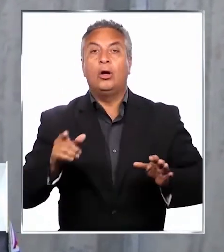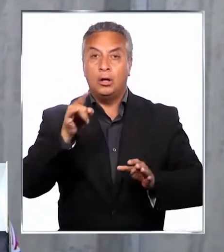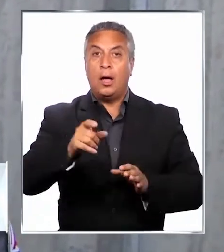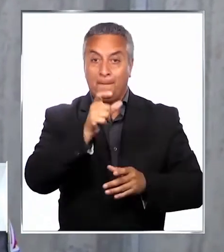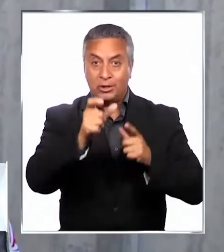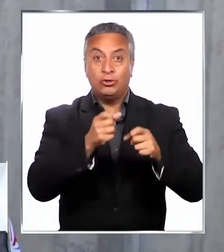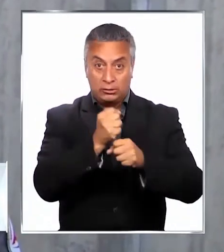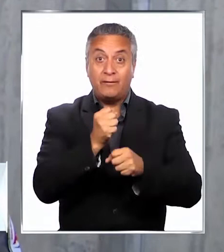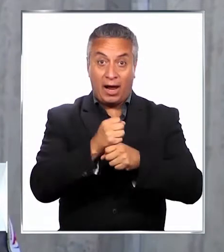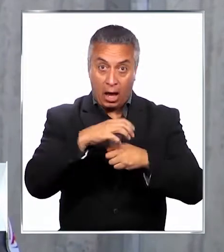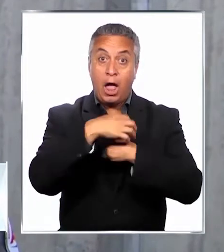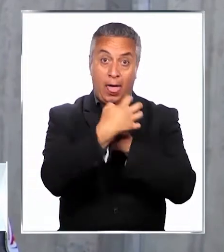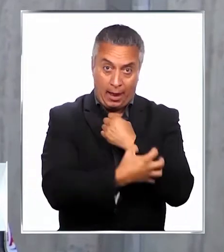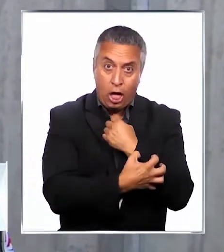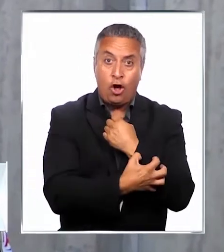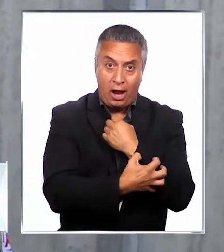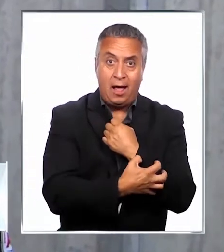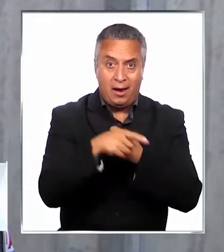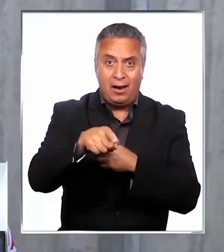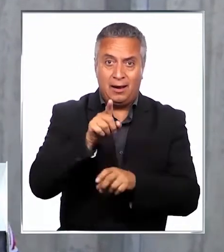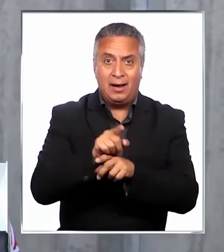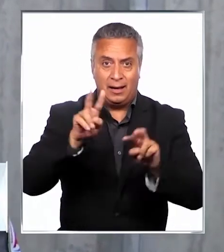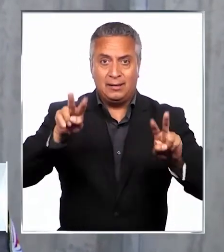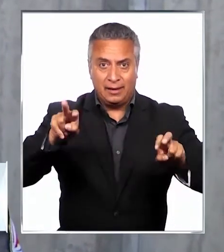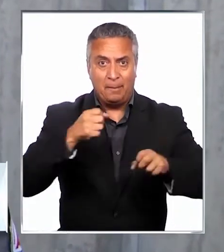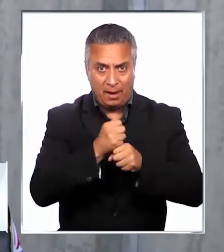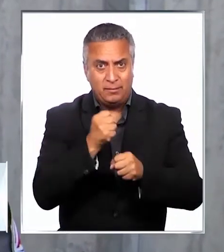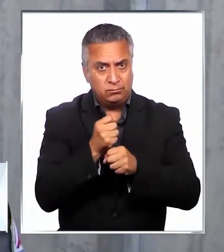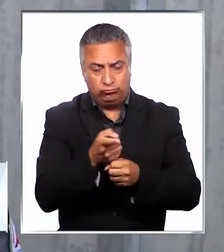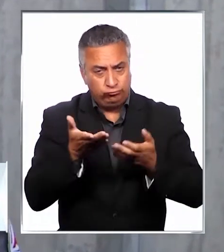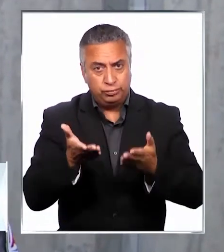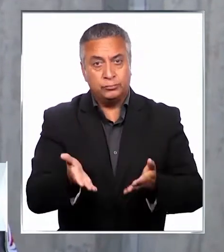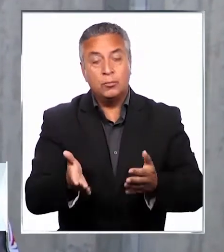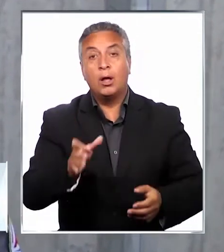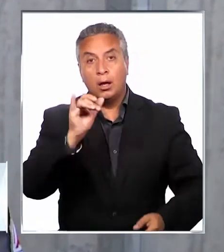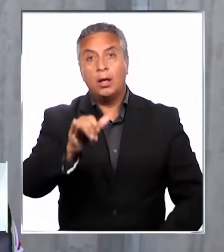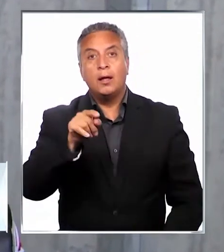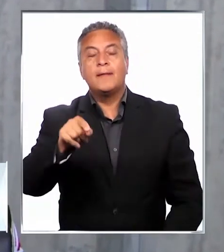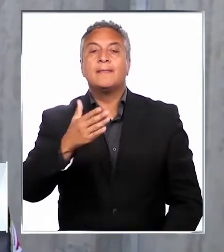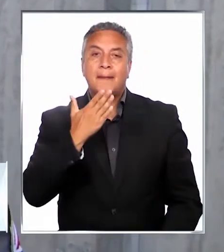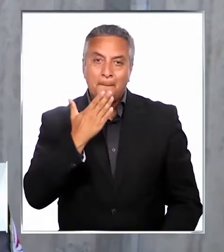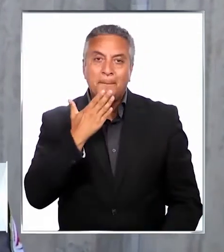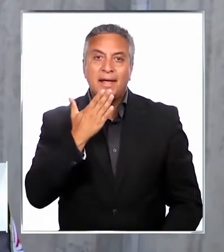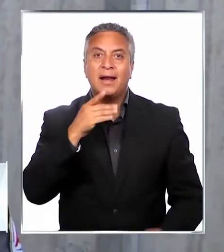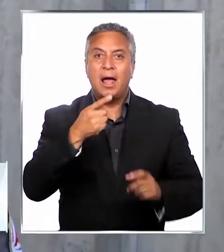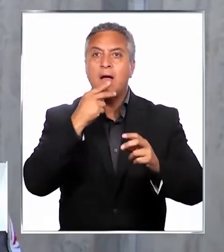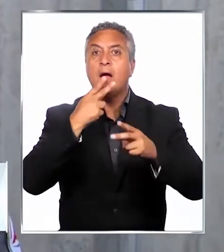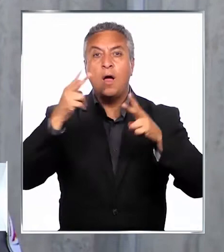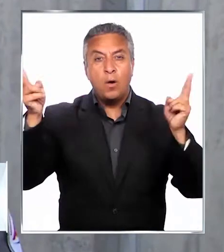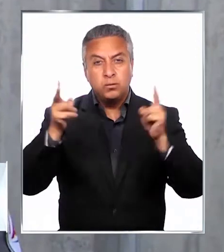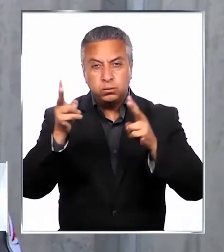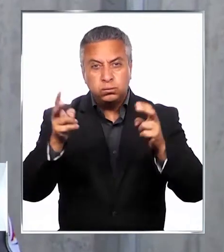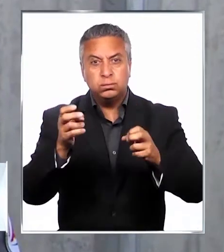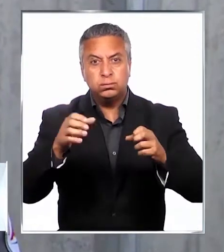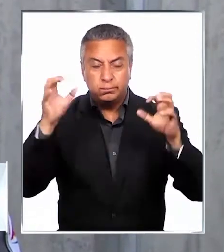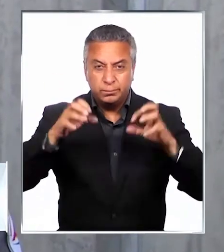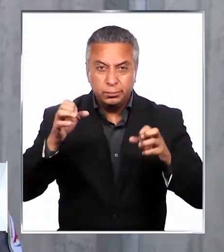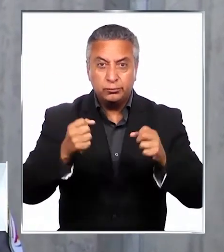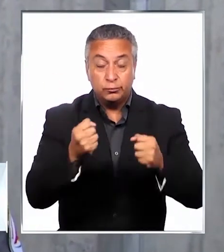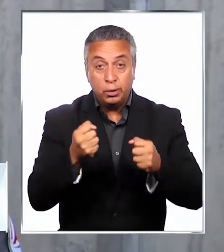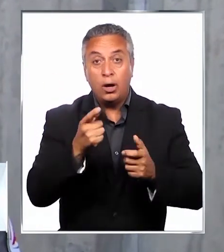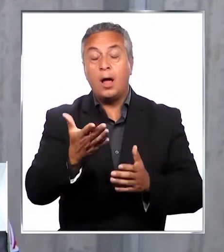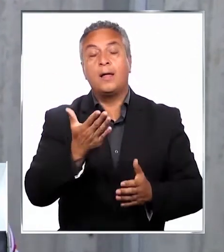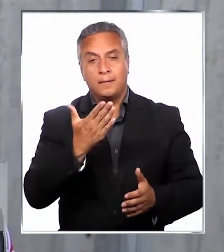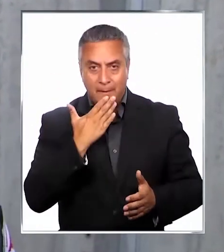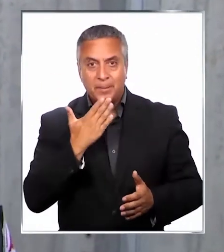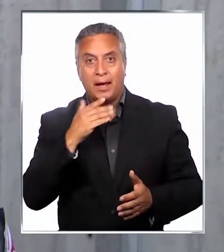nuestra gente ha estado trabajando a nivel regional en este tema, así que, y en lo que fueron también los temporales y